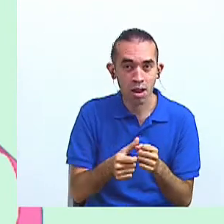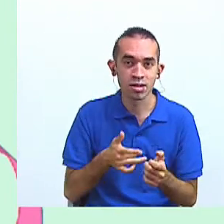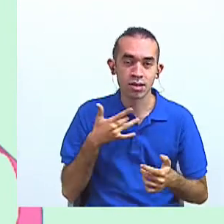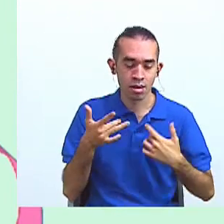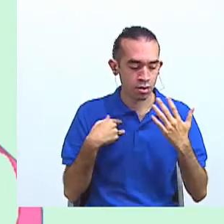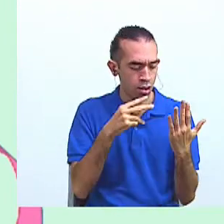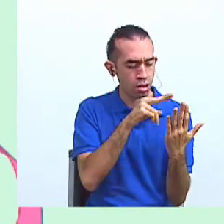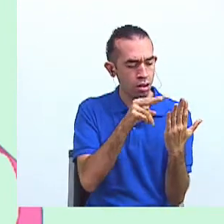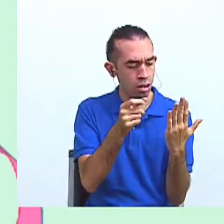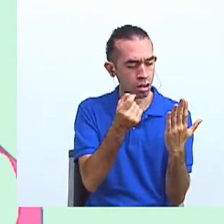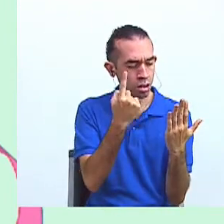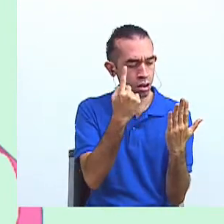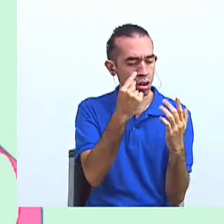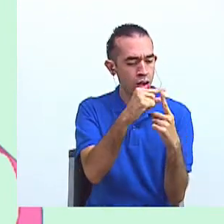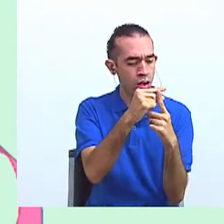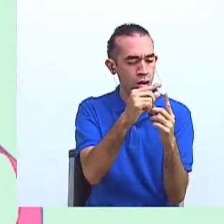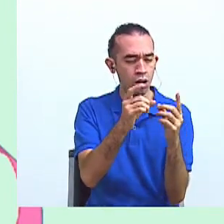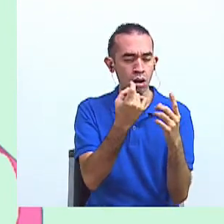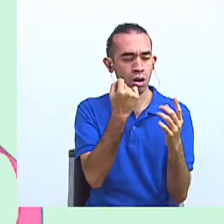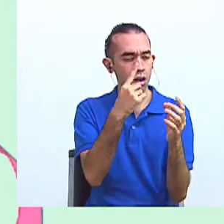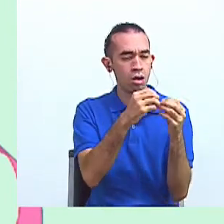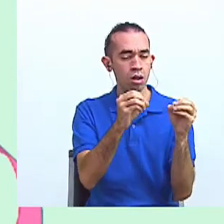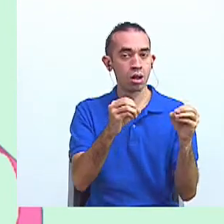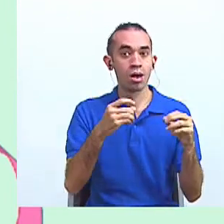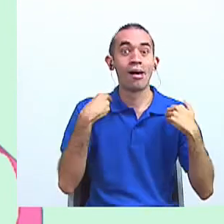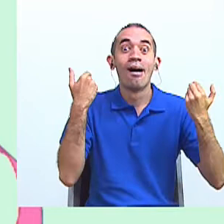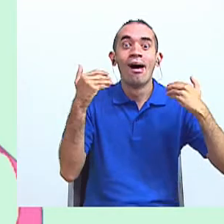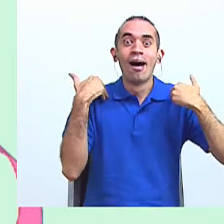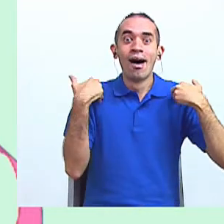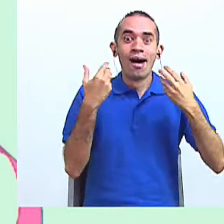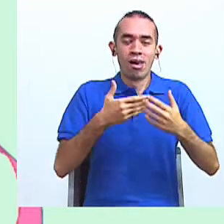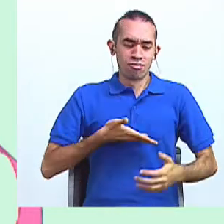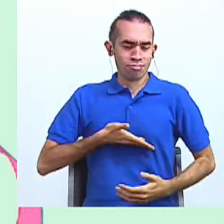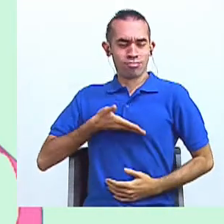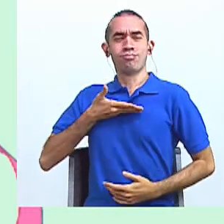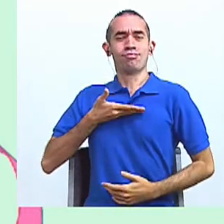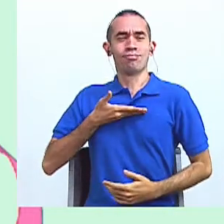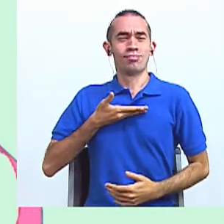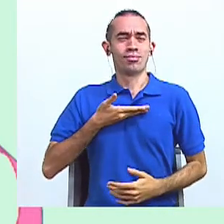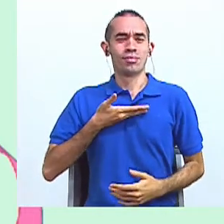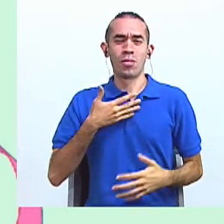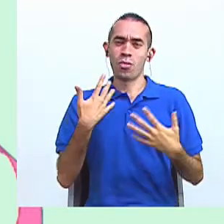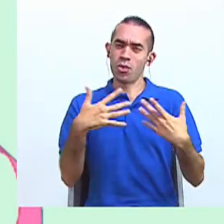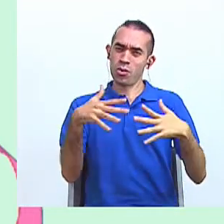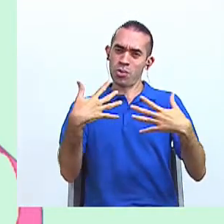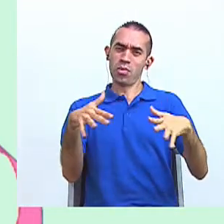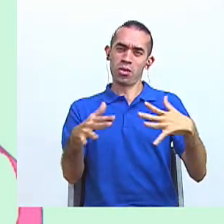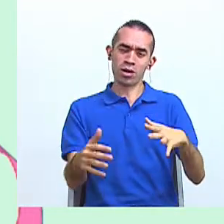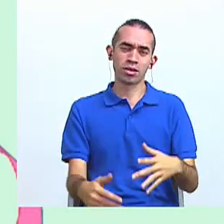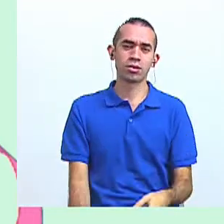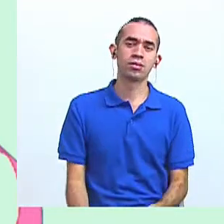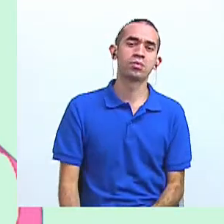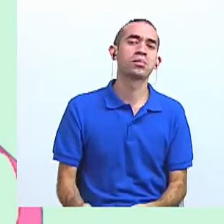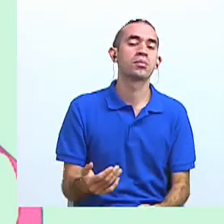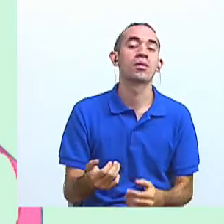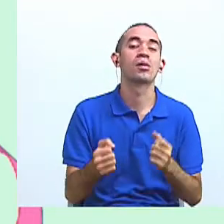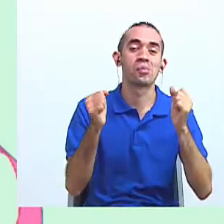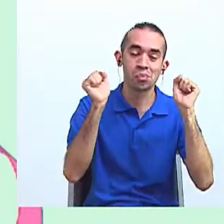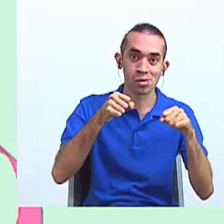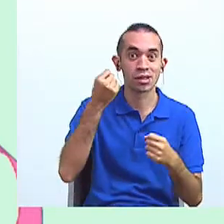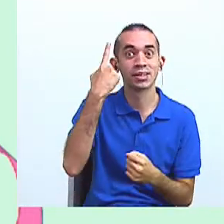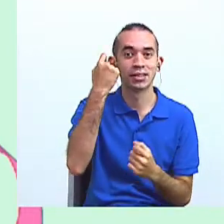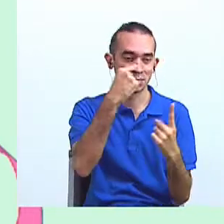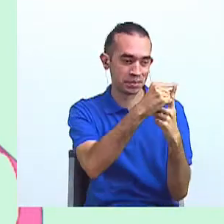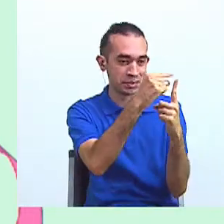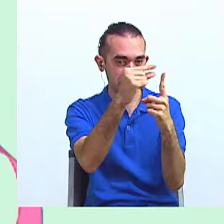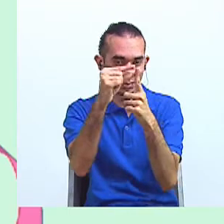felices, orgullosos. Claro, porque podíamos entender esas